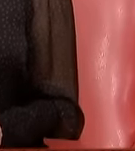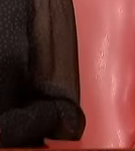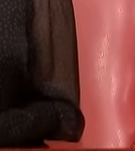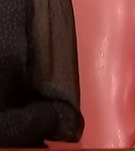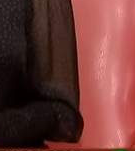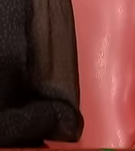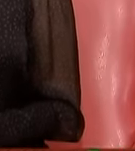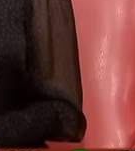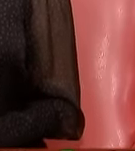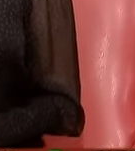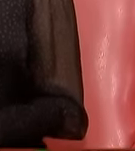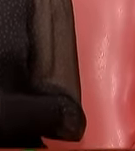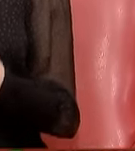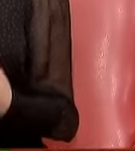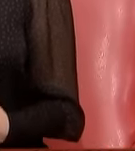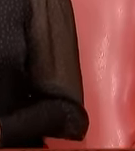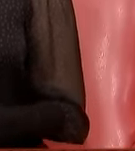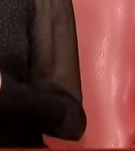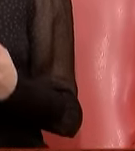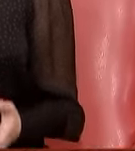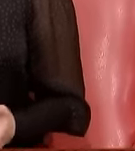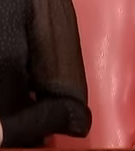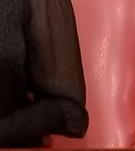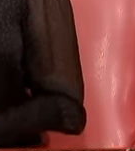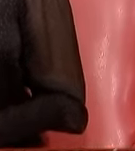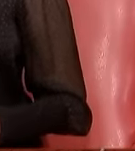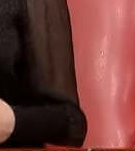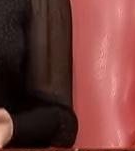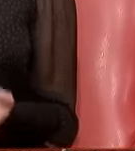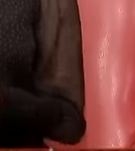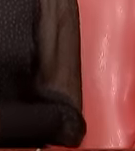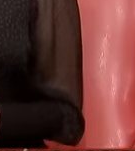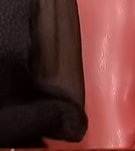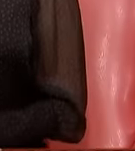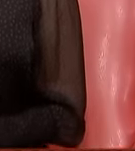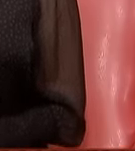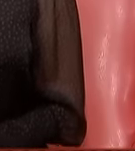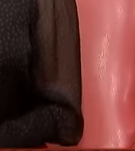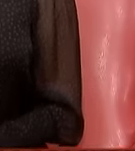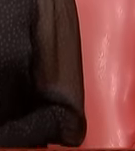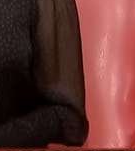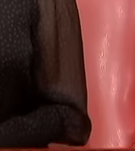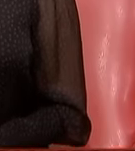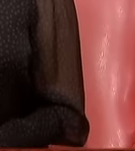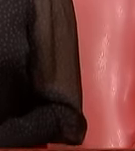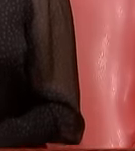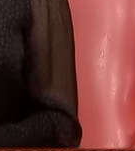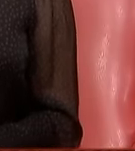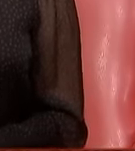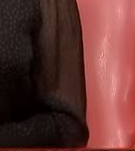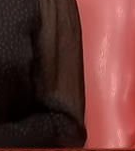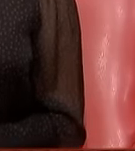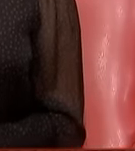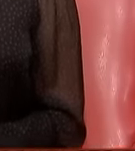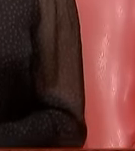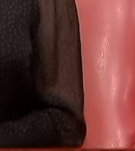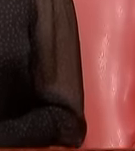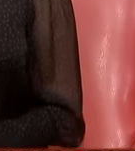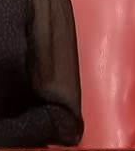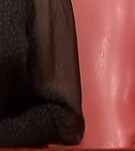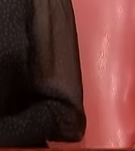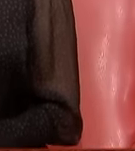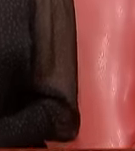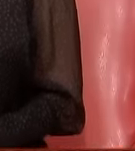o cualquier cosa que tiene que ver con él tiene mucha audiencia y pues ahí está cómo es que tenemos que mediar y a dónde tienen que llegar los